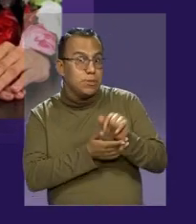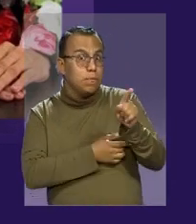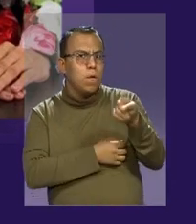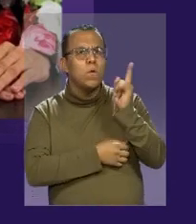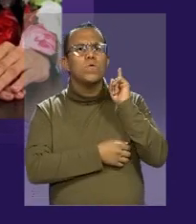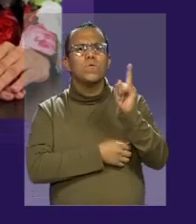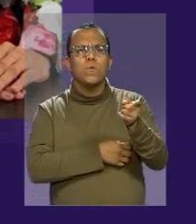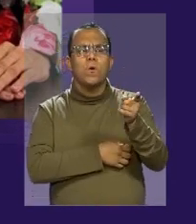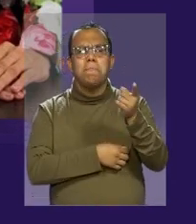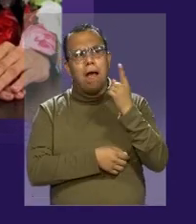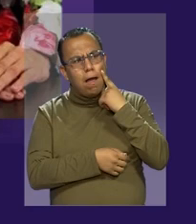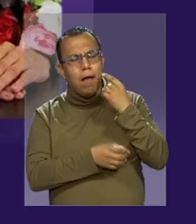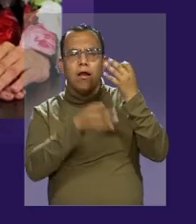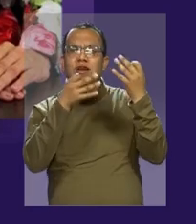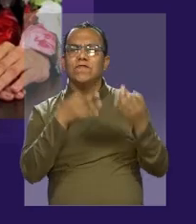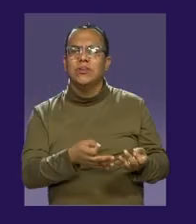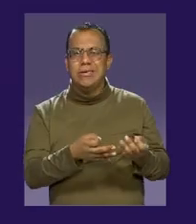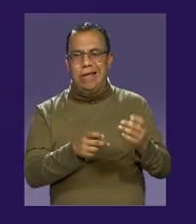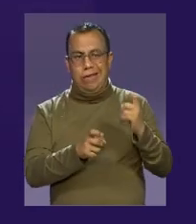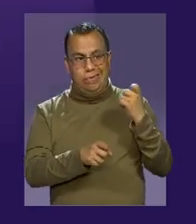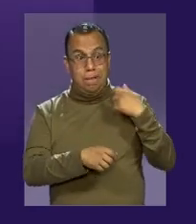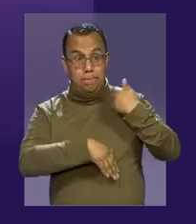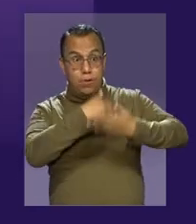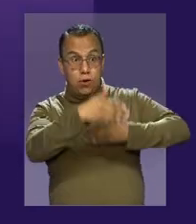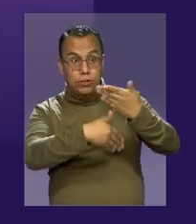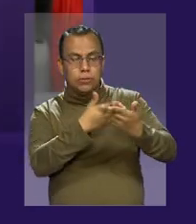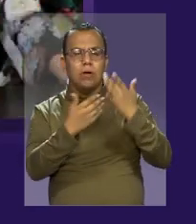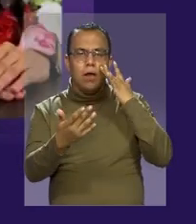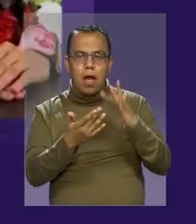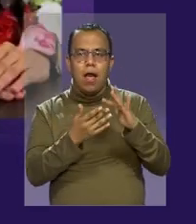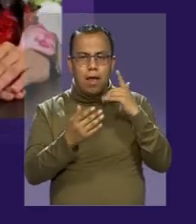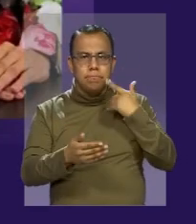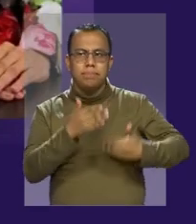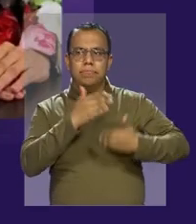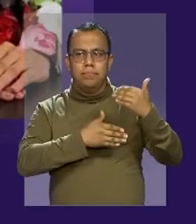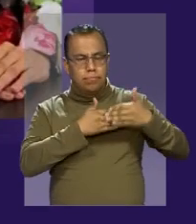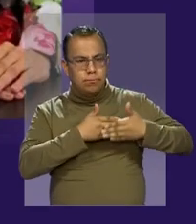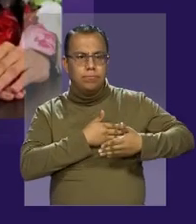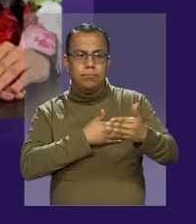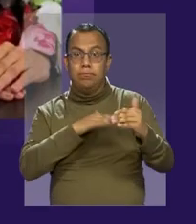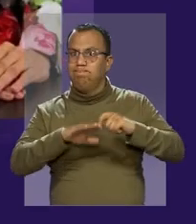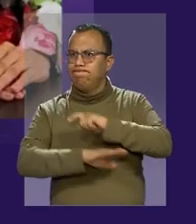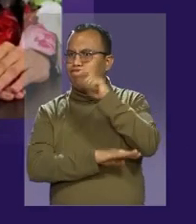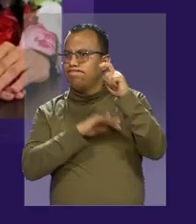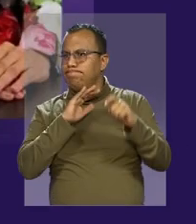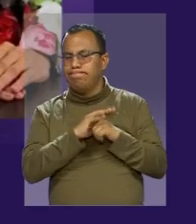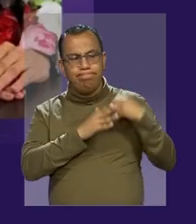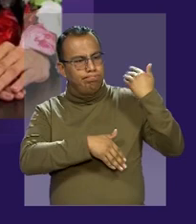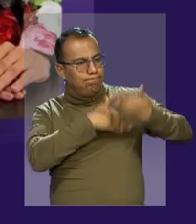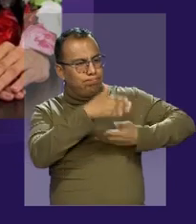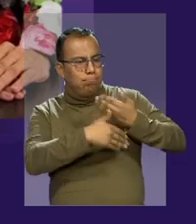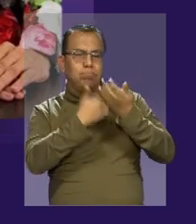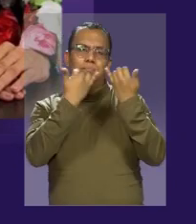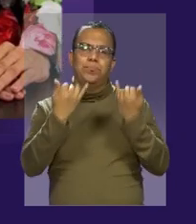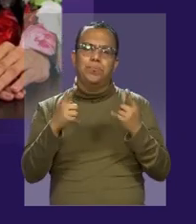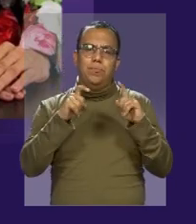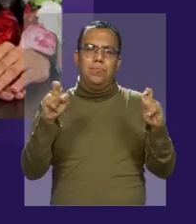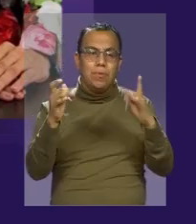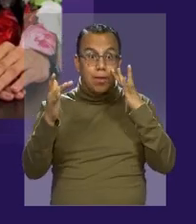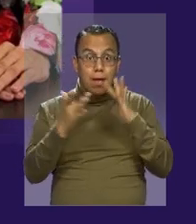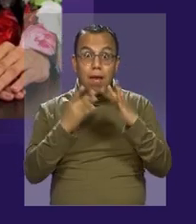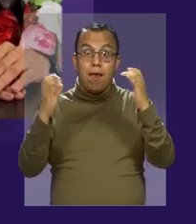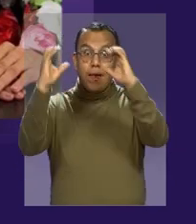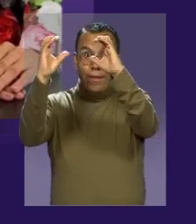se solicita oficialmente el fallo para poder dar inicio a todo este trámite que se realiza ante las